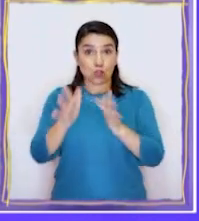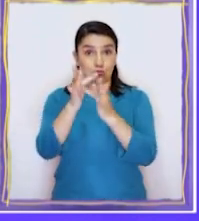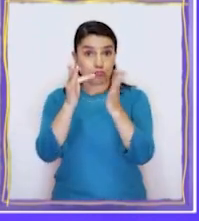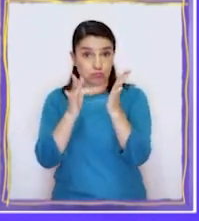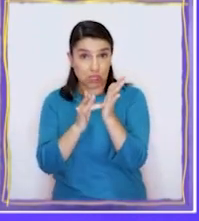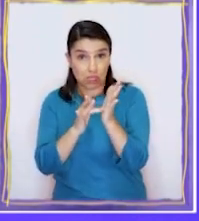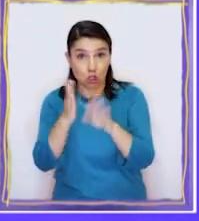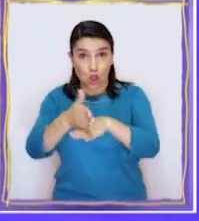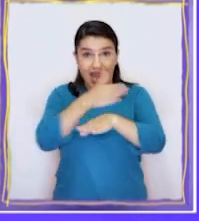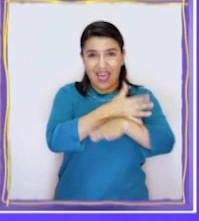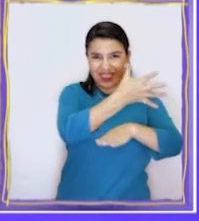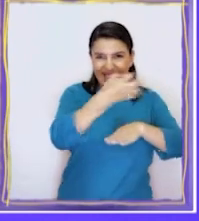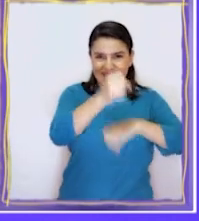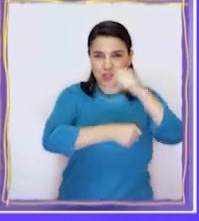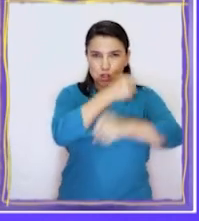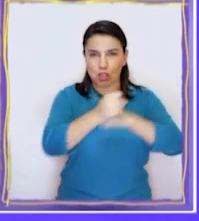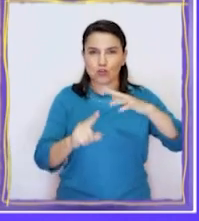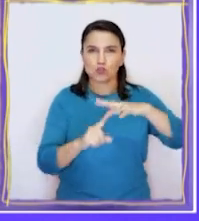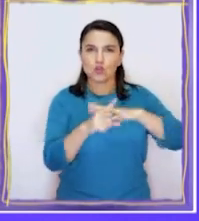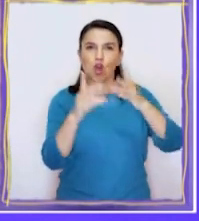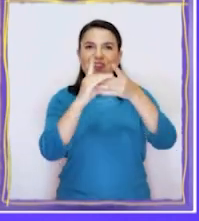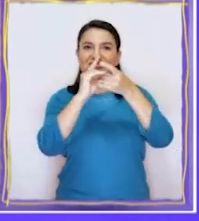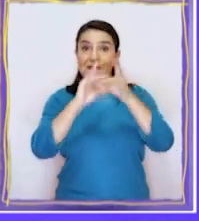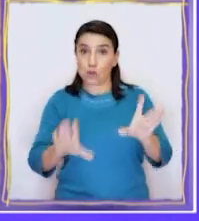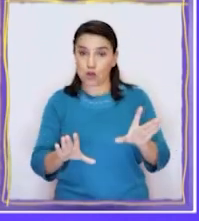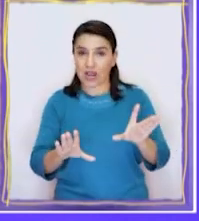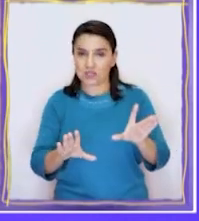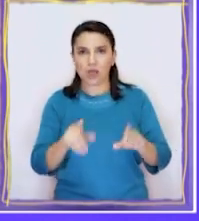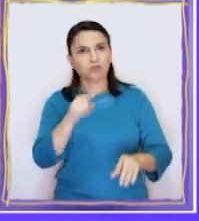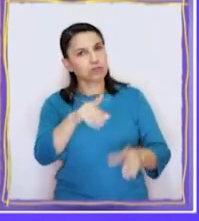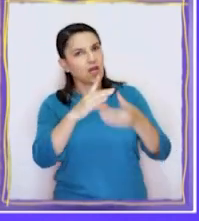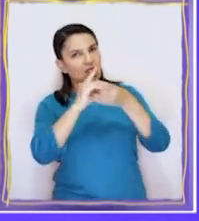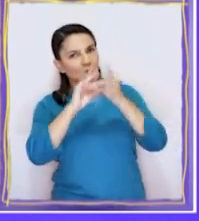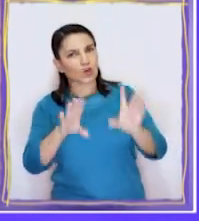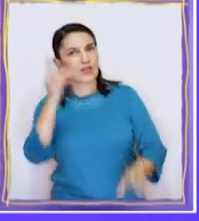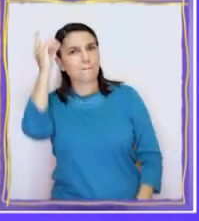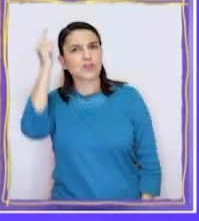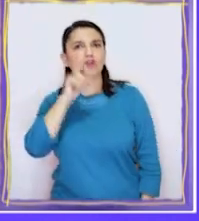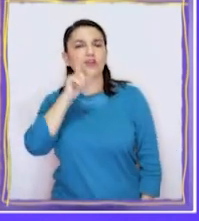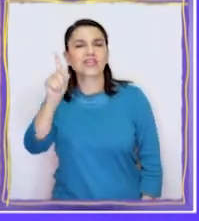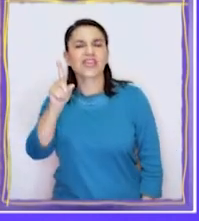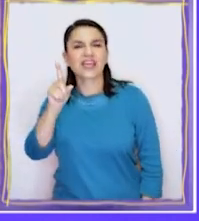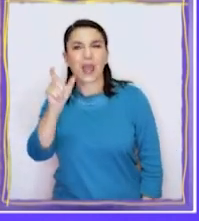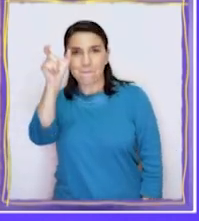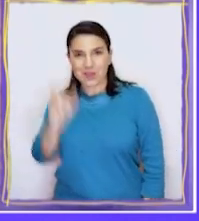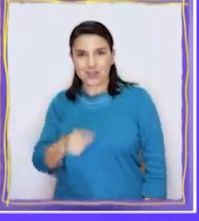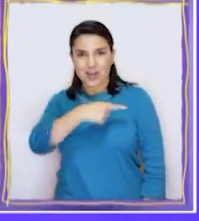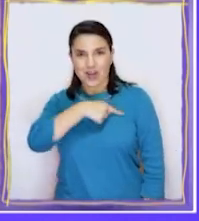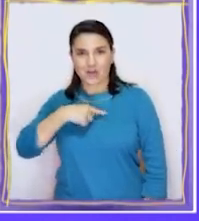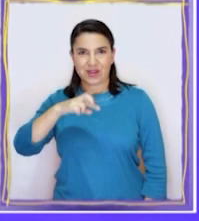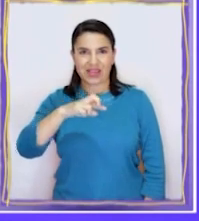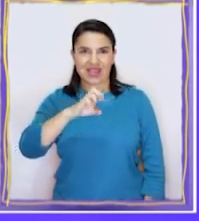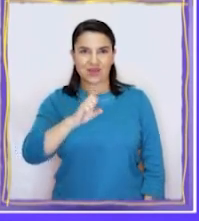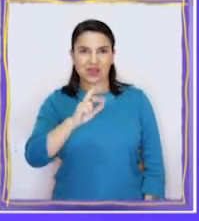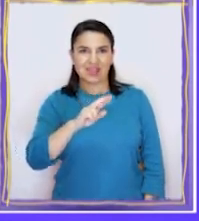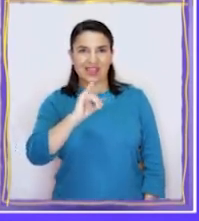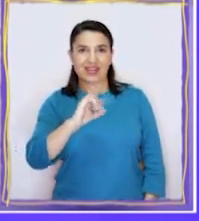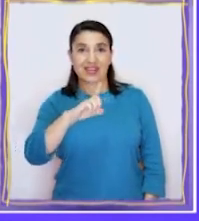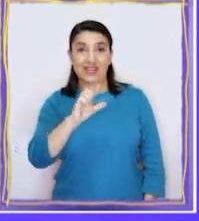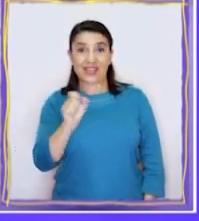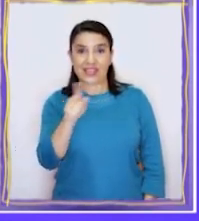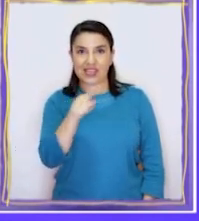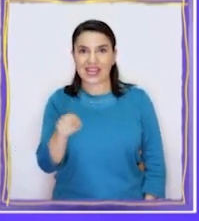.C., surgió la democracia. Este concepto lo inventó un personaje llamado Pericles.